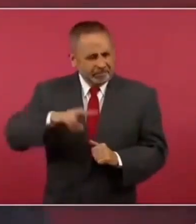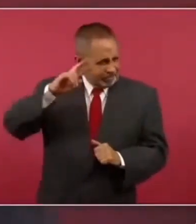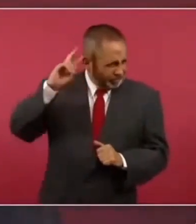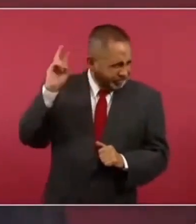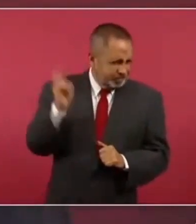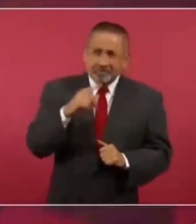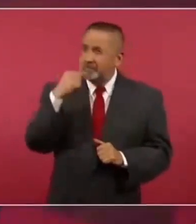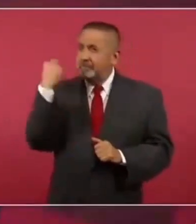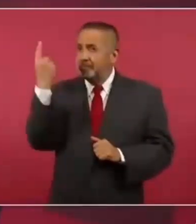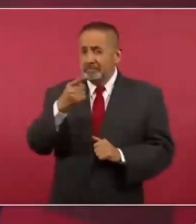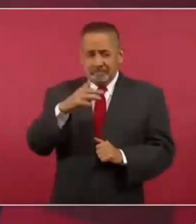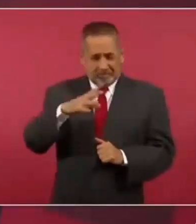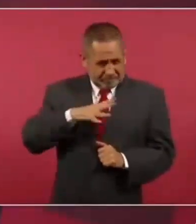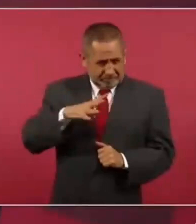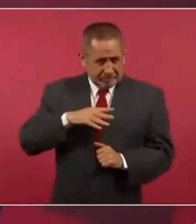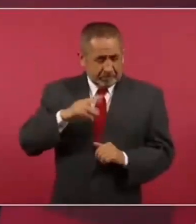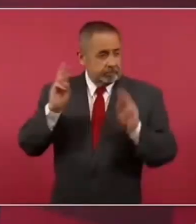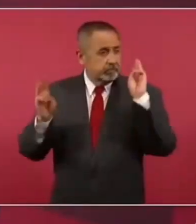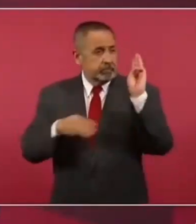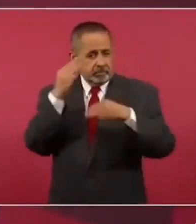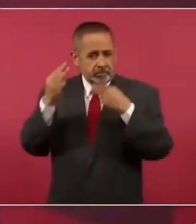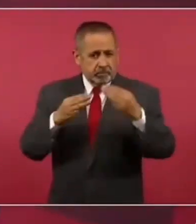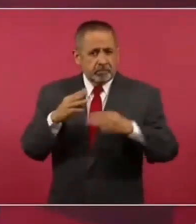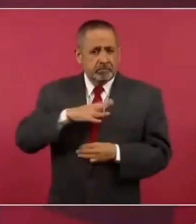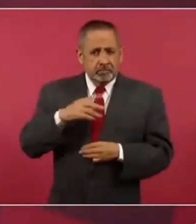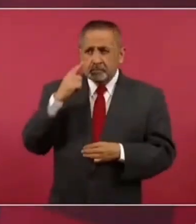democracia en el mundo?